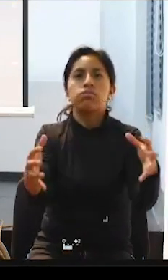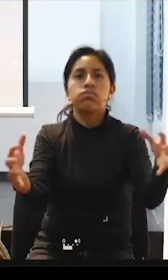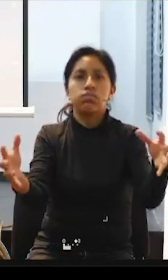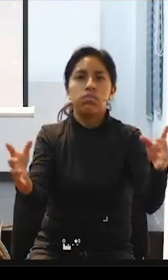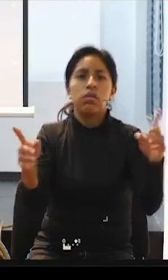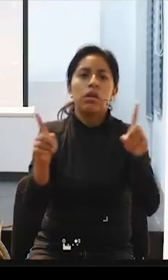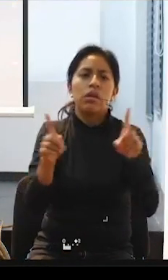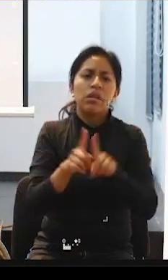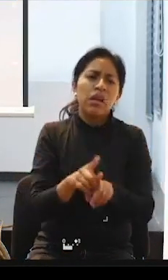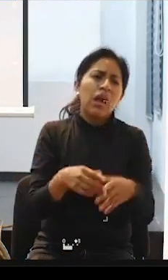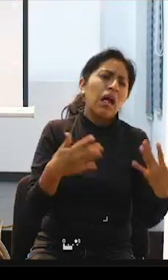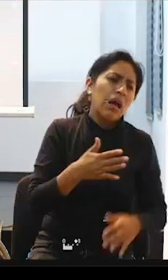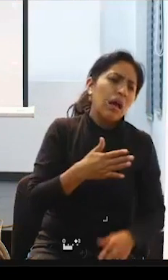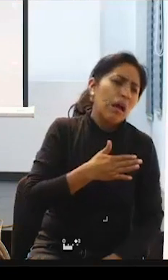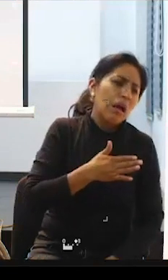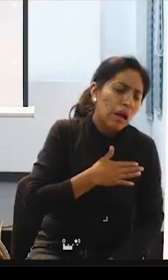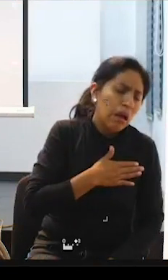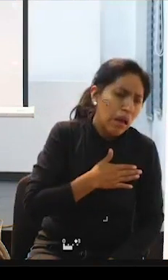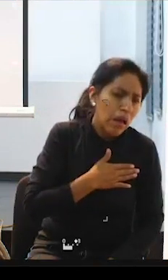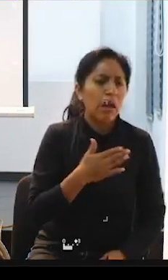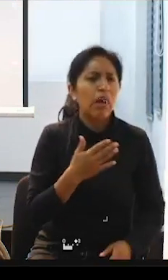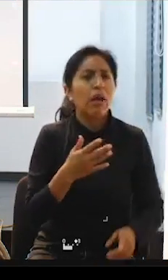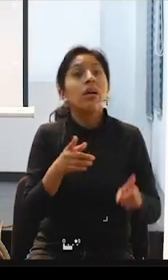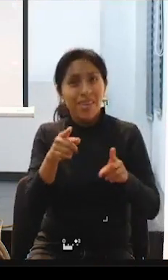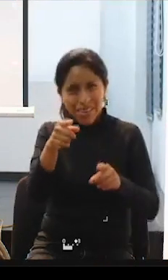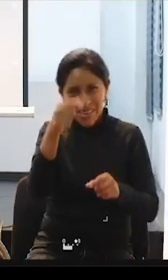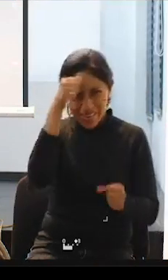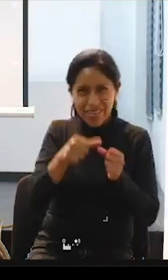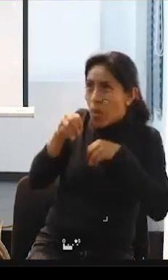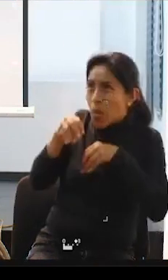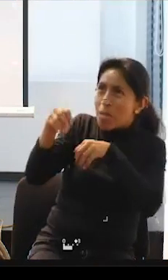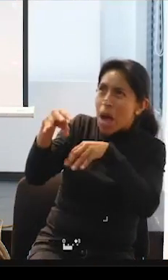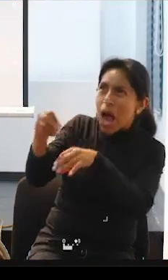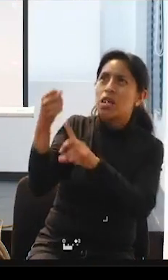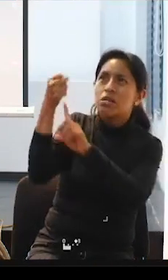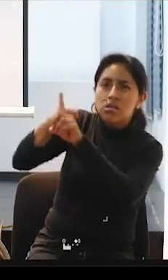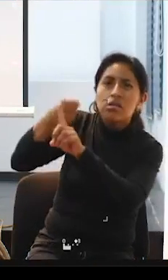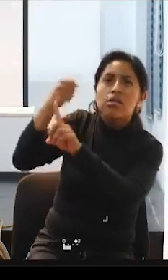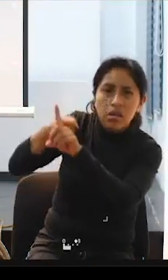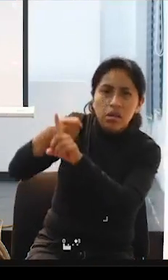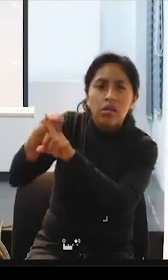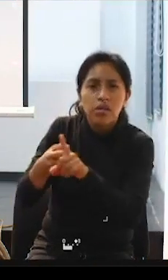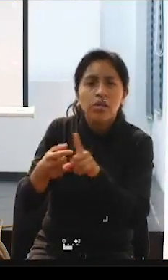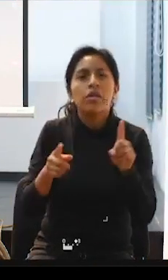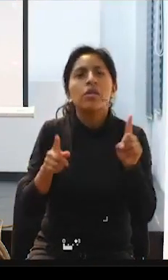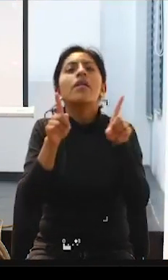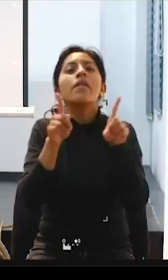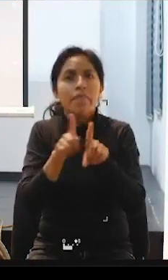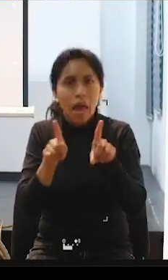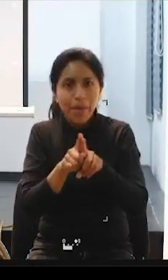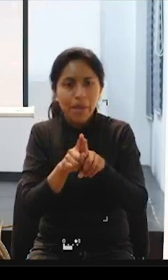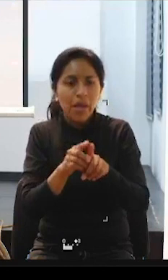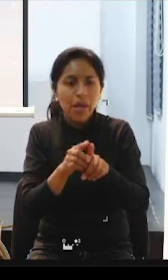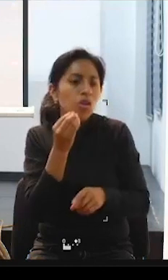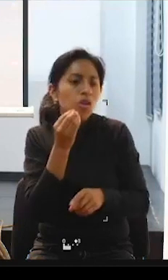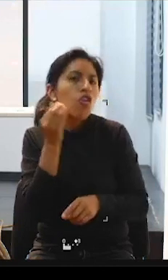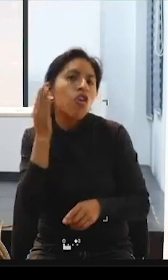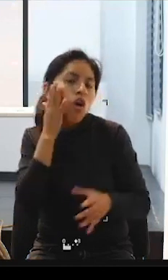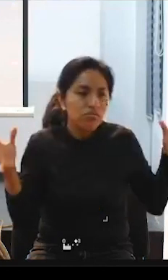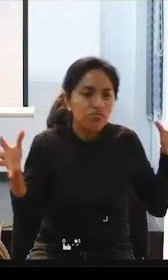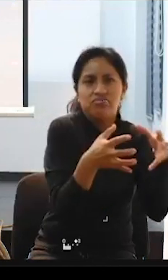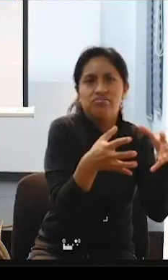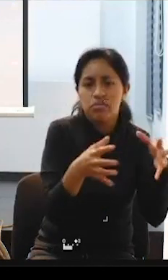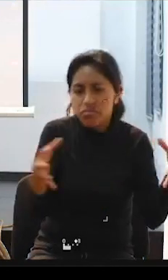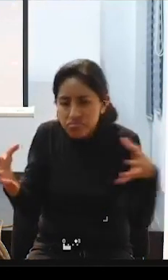comparecencias, performance, marchas por las calles, también hubo, se hicieron encierros. en el 2006,